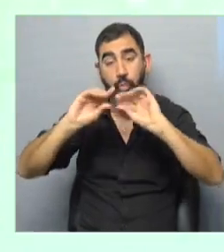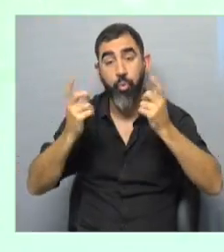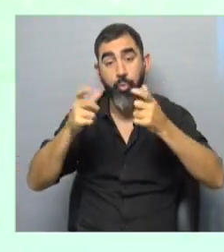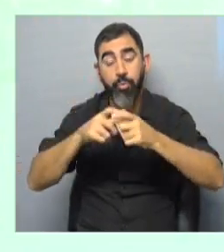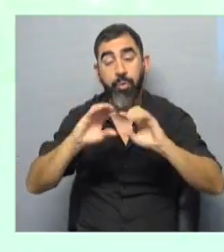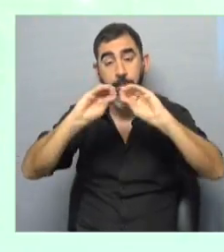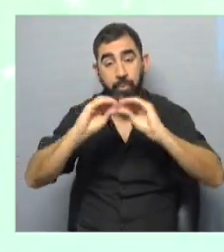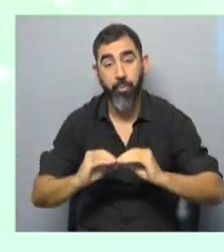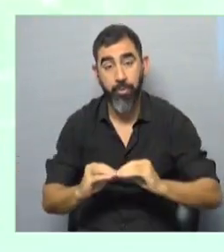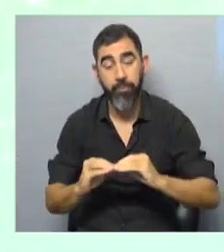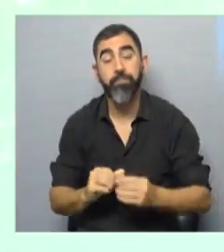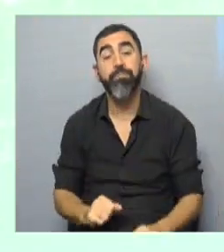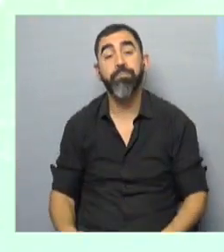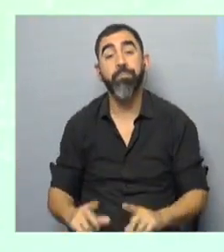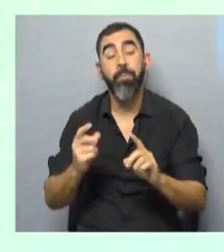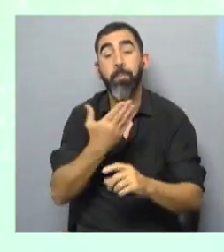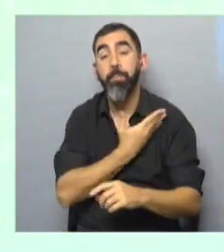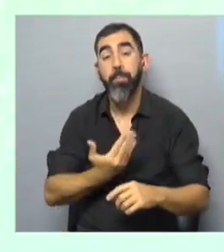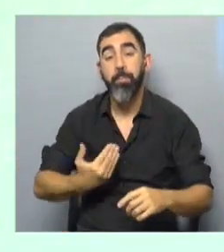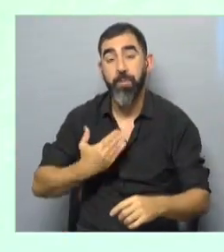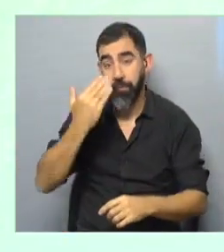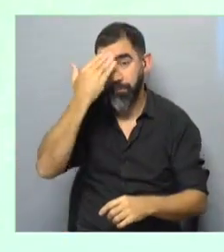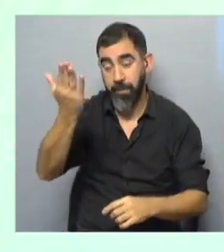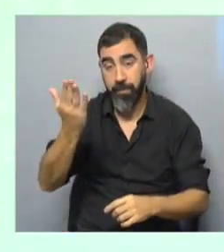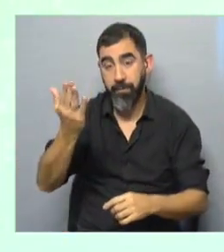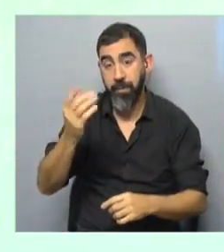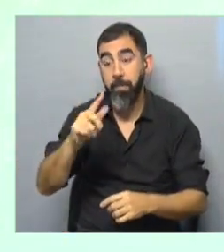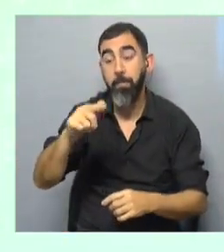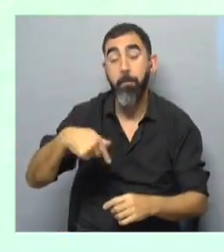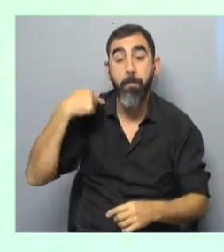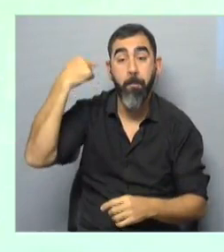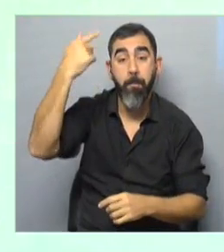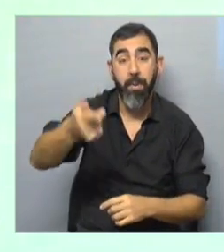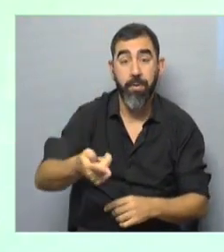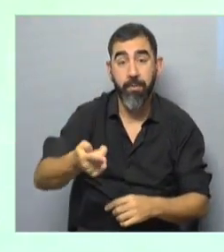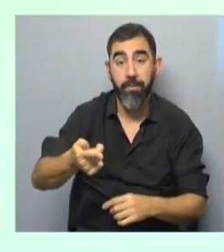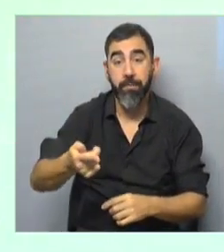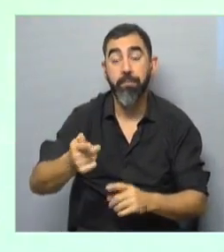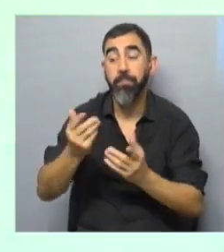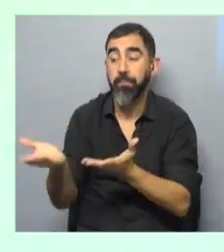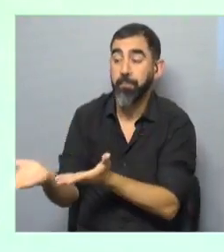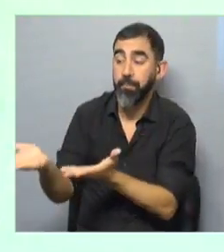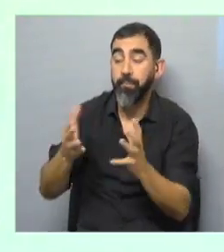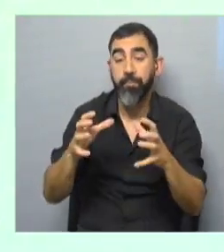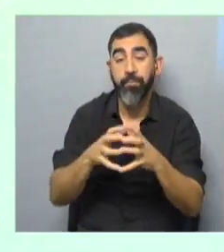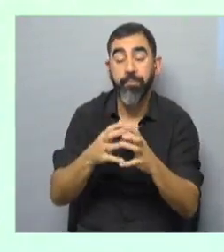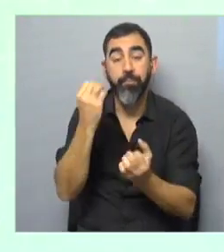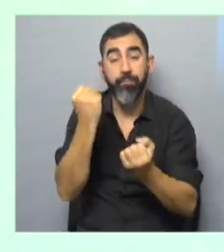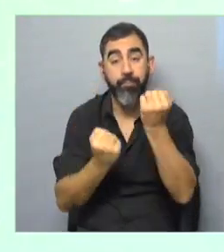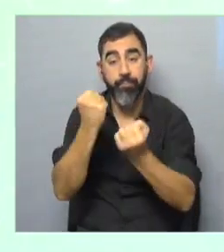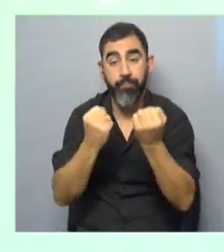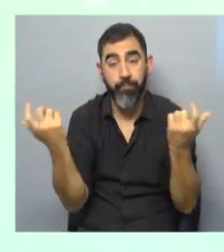y el presidente del Frente Amplio. Y en el día de mañana recibimos al equipo económico.